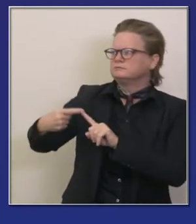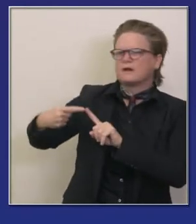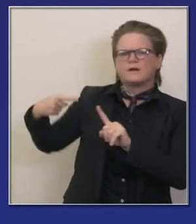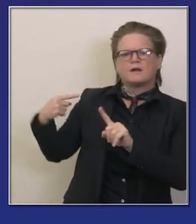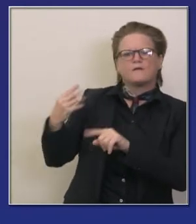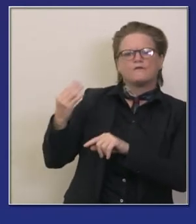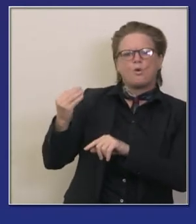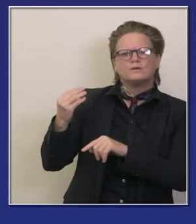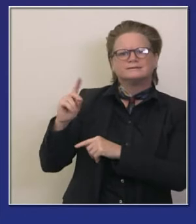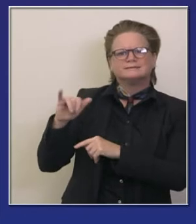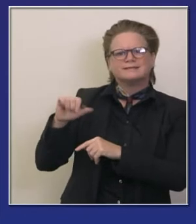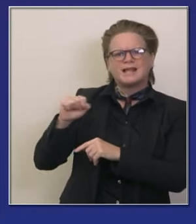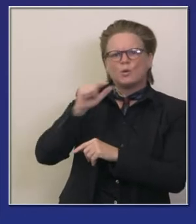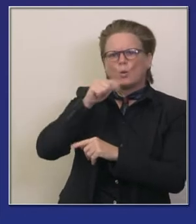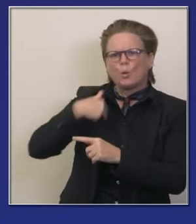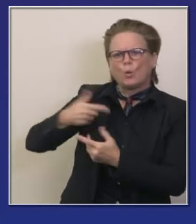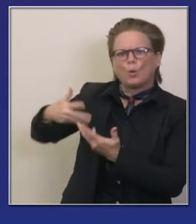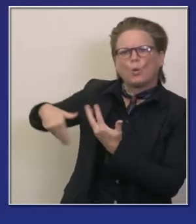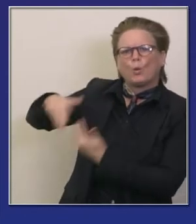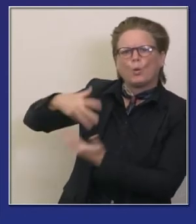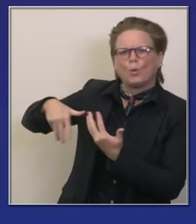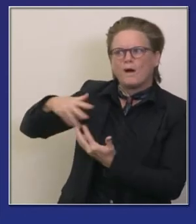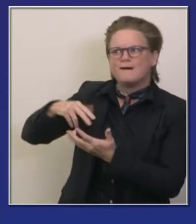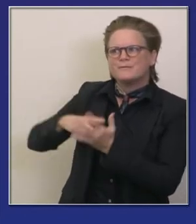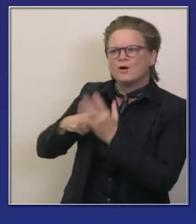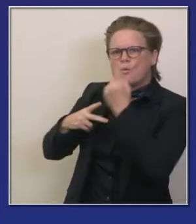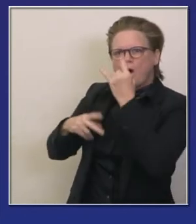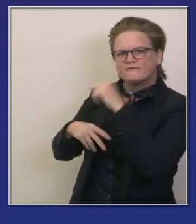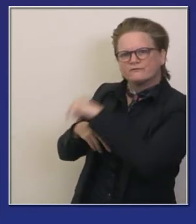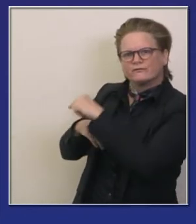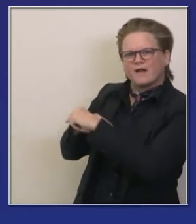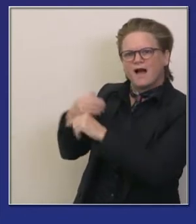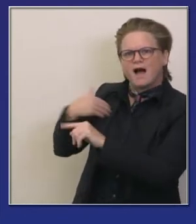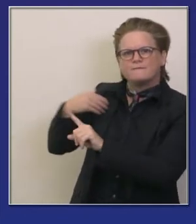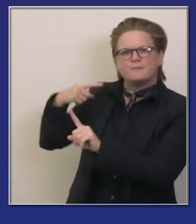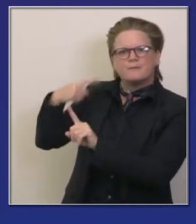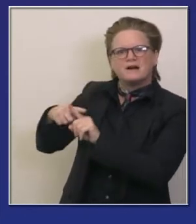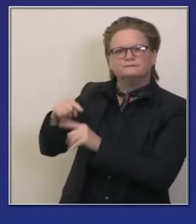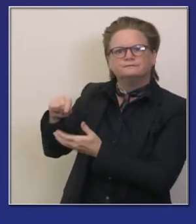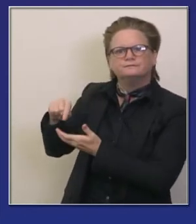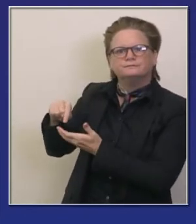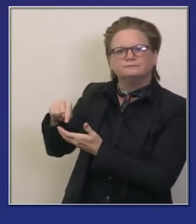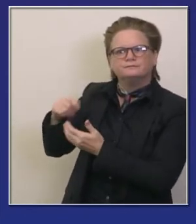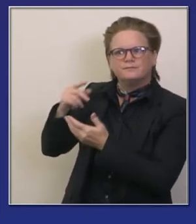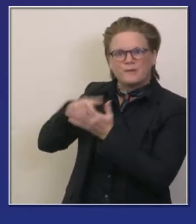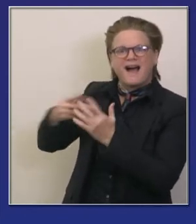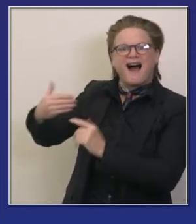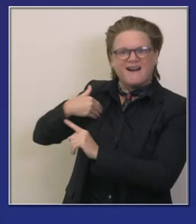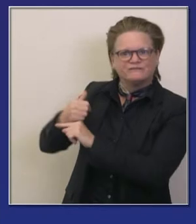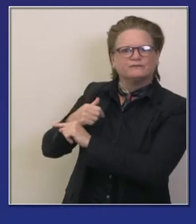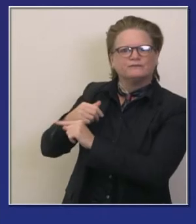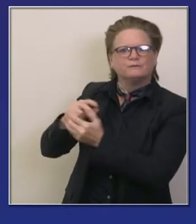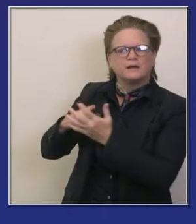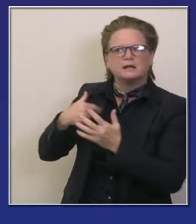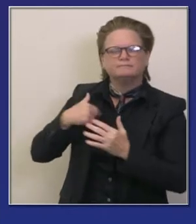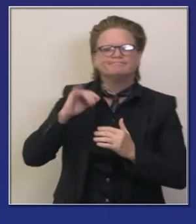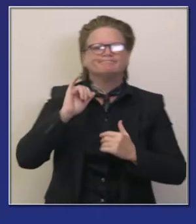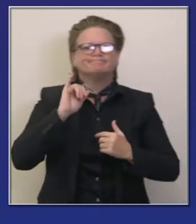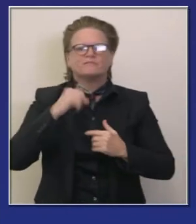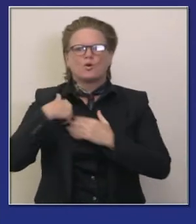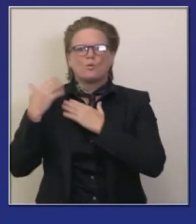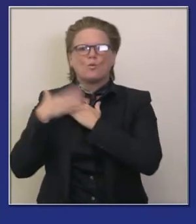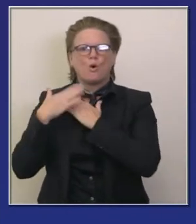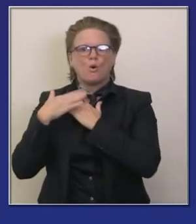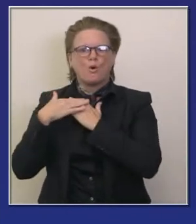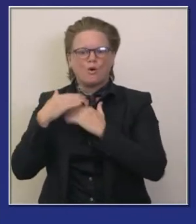lo conlleva a información proporcionada por el departamento de salud pública de california sobre lo que usted puede hacer después